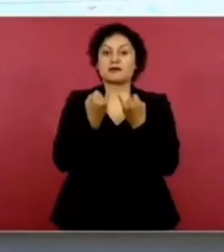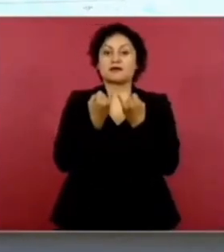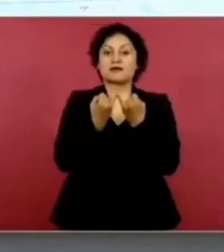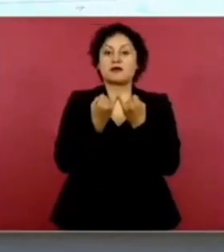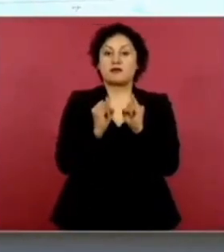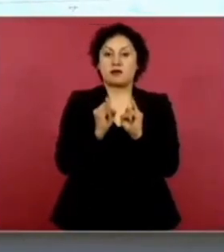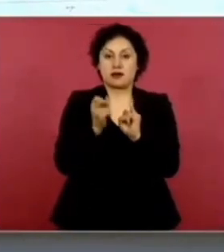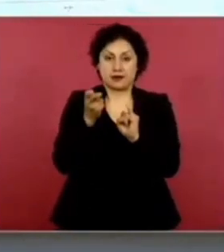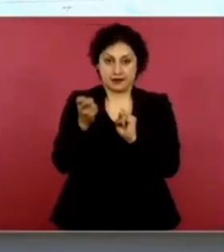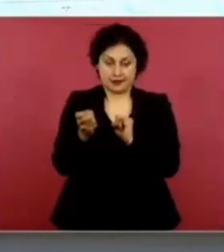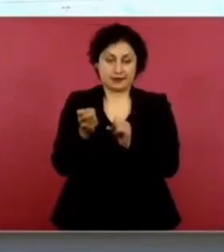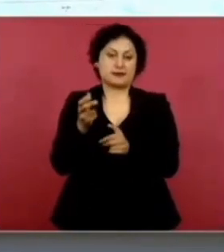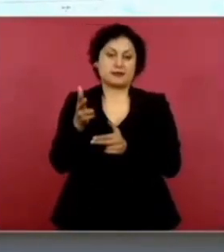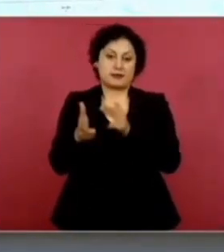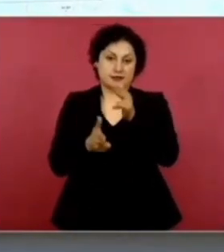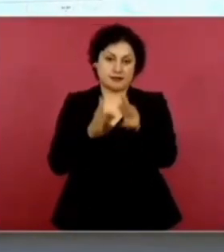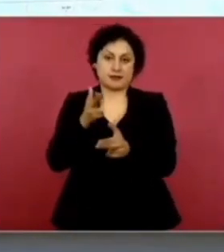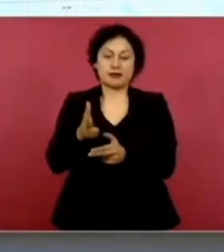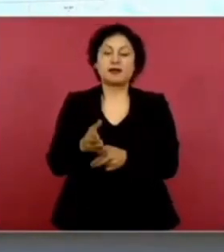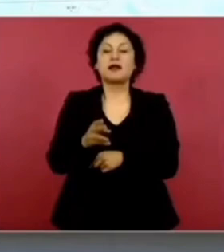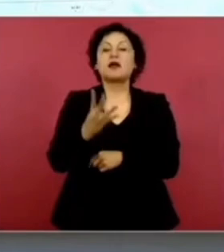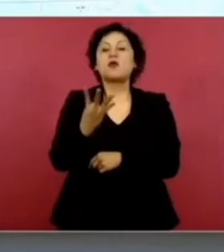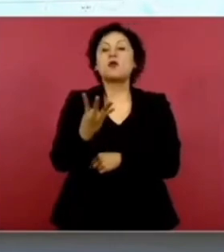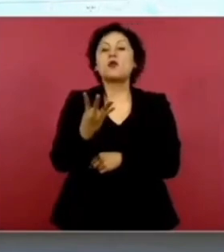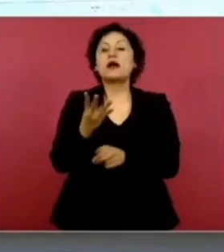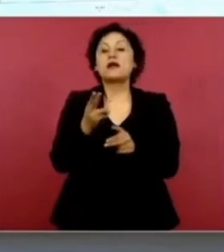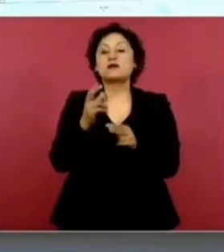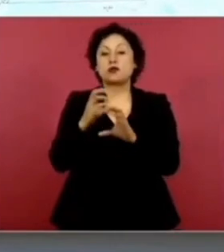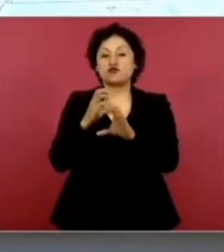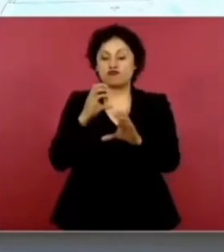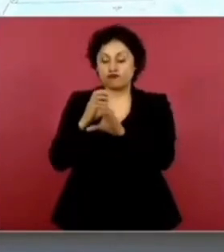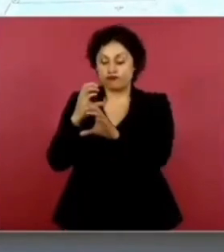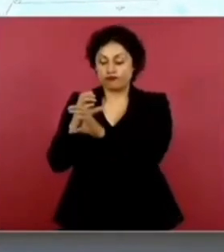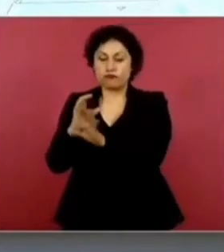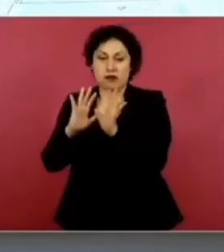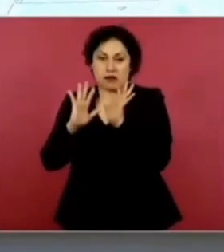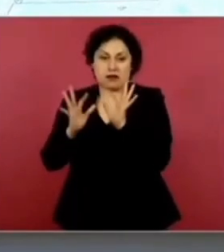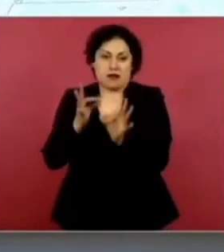Ya tenemos cuatro trenes. Buenos.